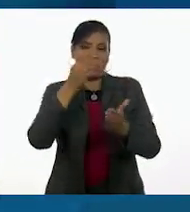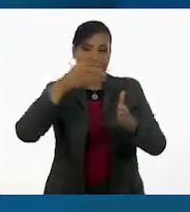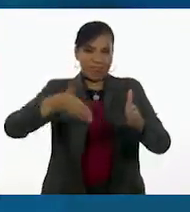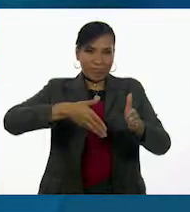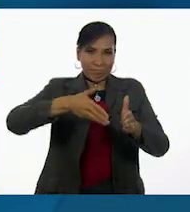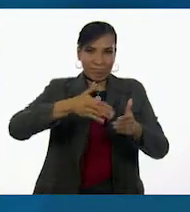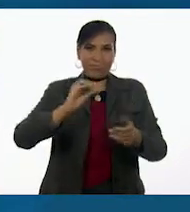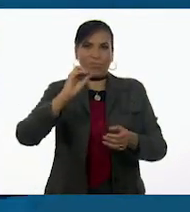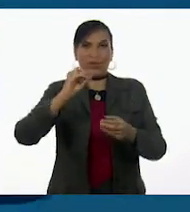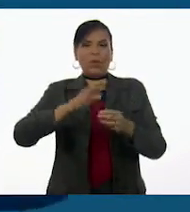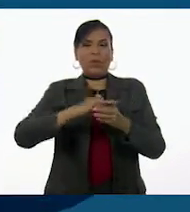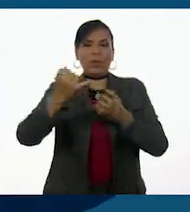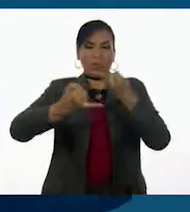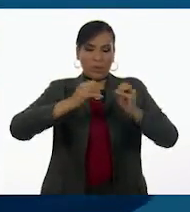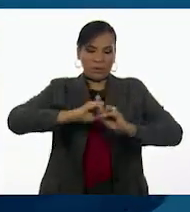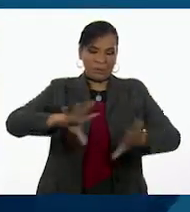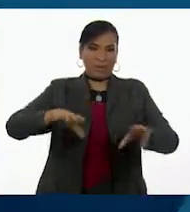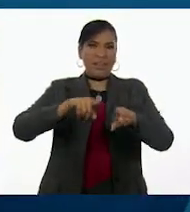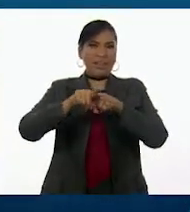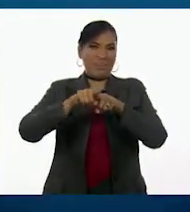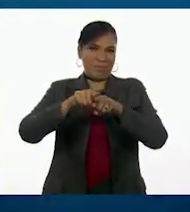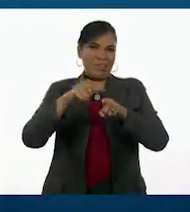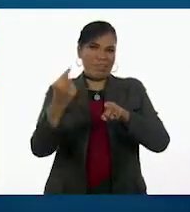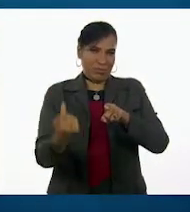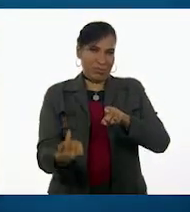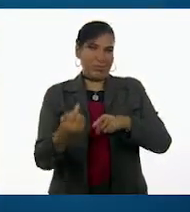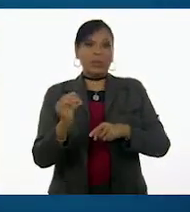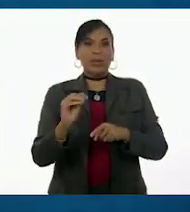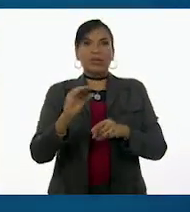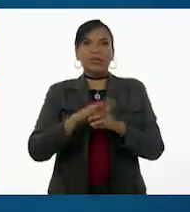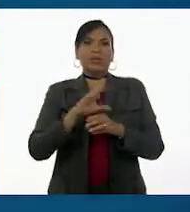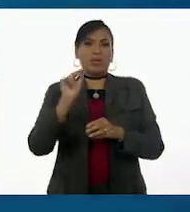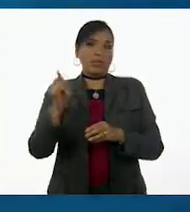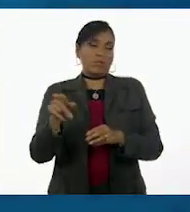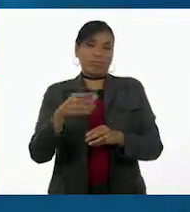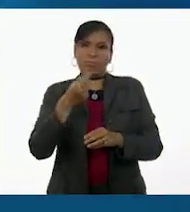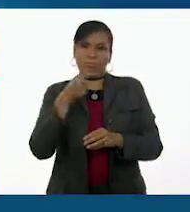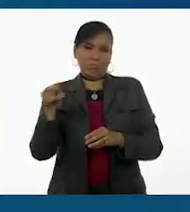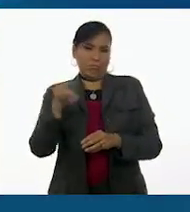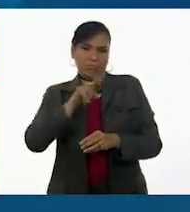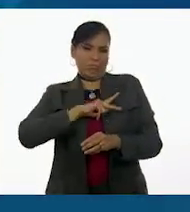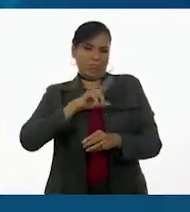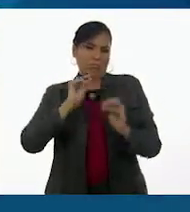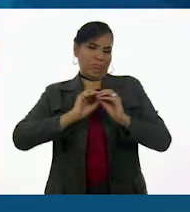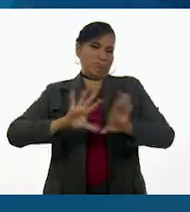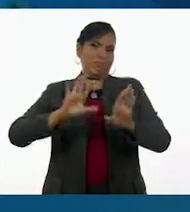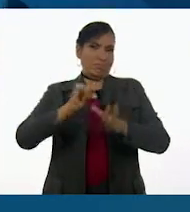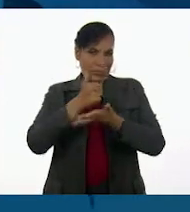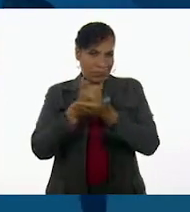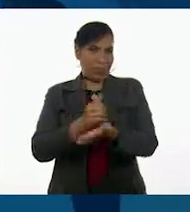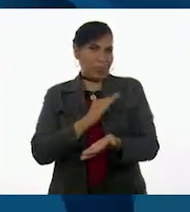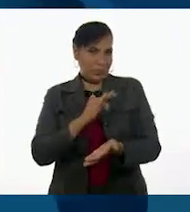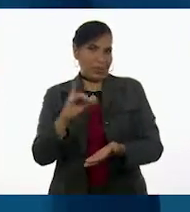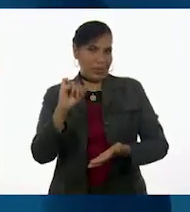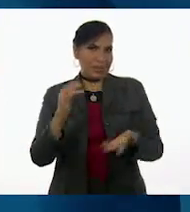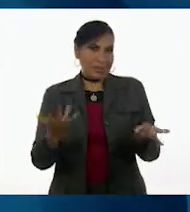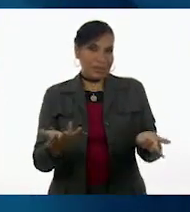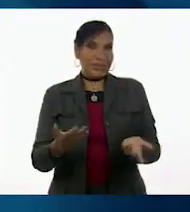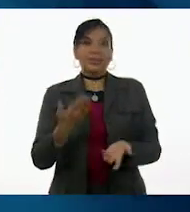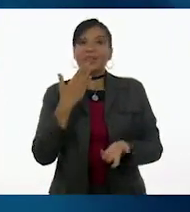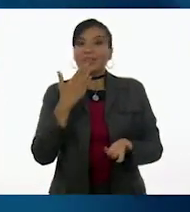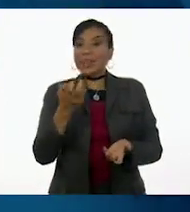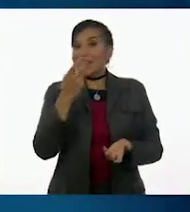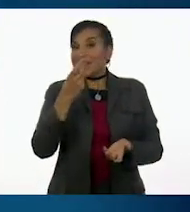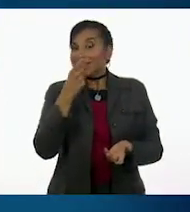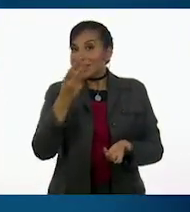comida, recoger los juguetes de nuestro hermano pequeño. Que no porque no sean nuestros, no podemos ayudar. Bien